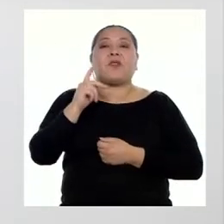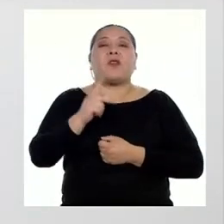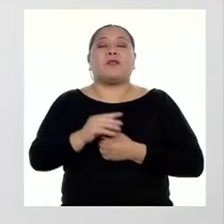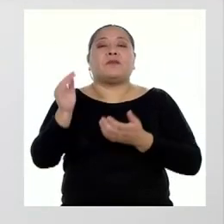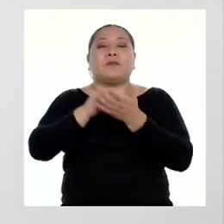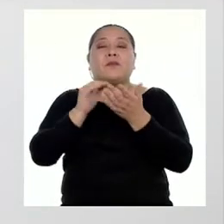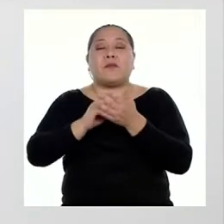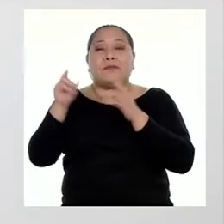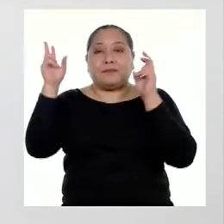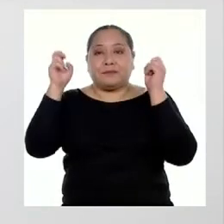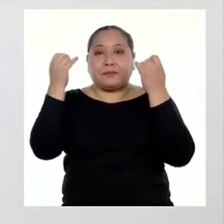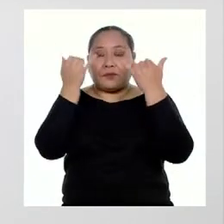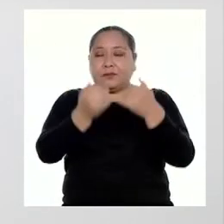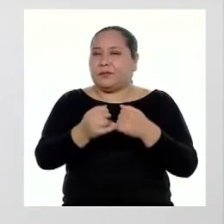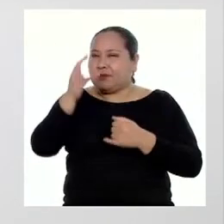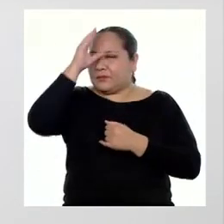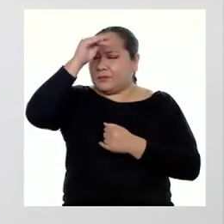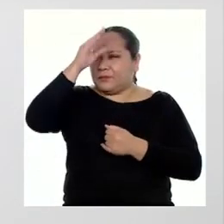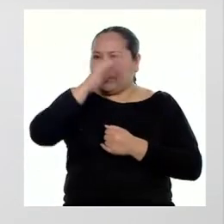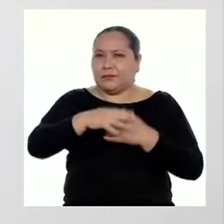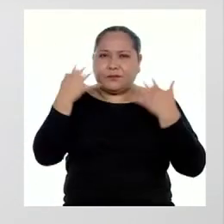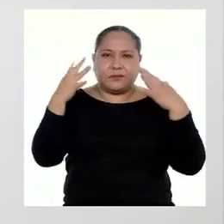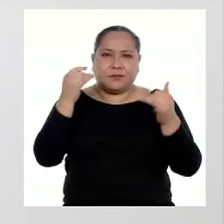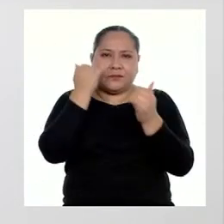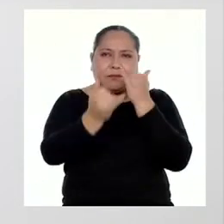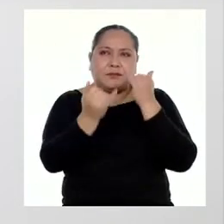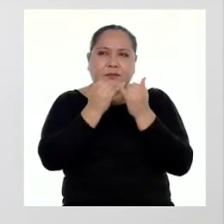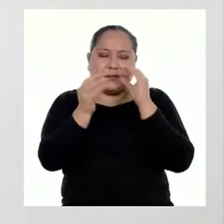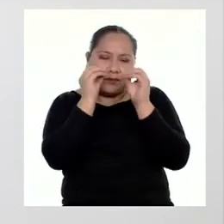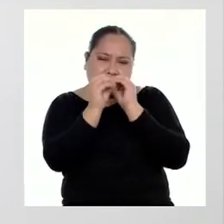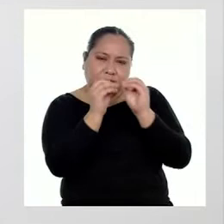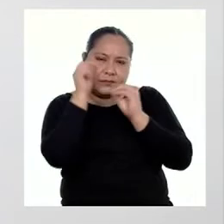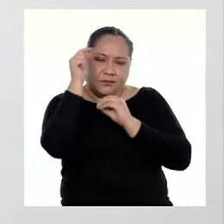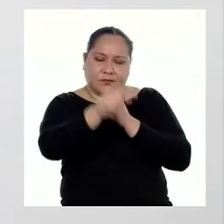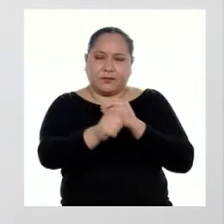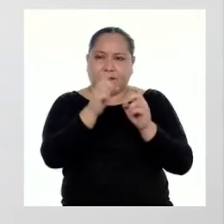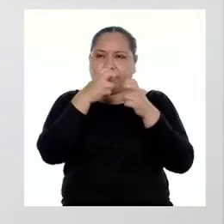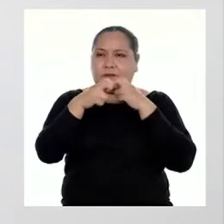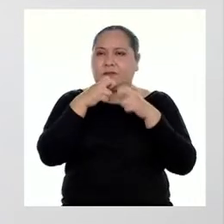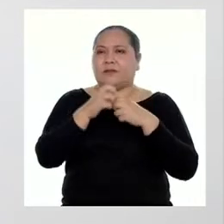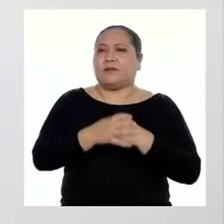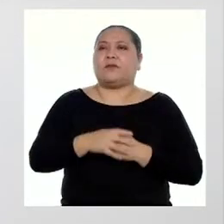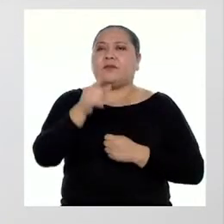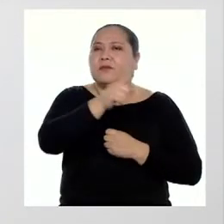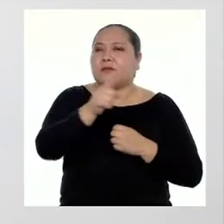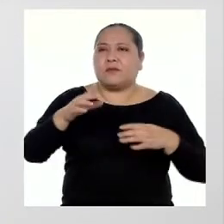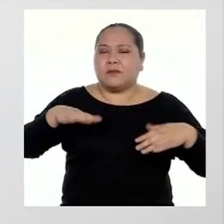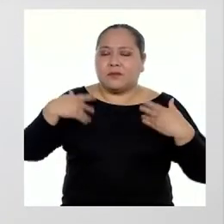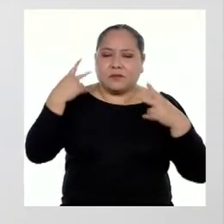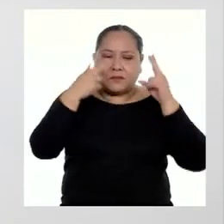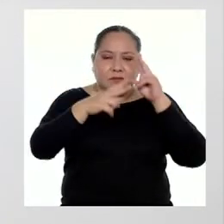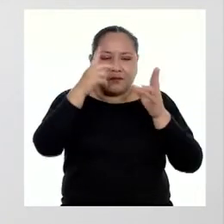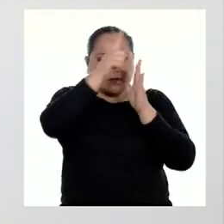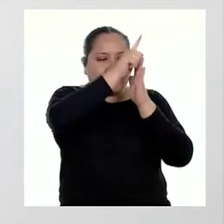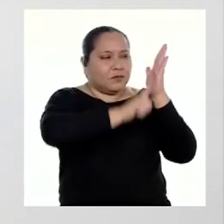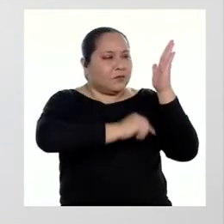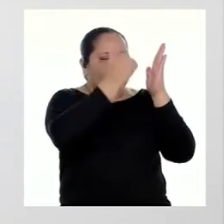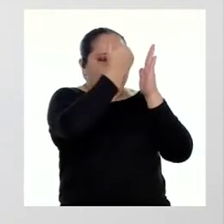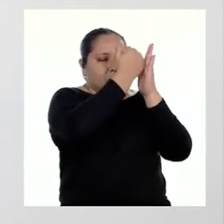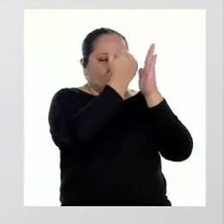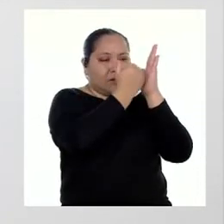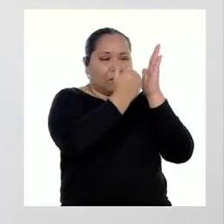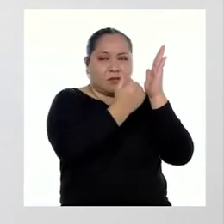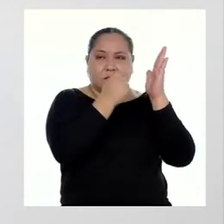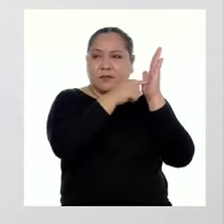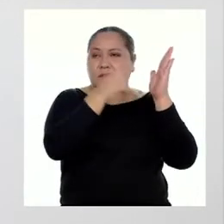tema de hoy, chicas y chicos, ahora que terminamos de resolver esta situación, pueden revisar su lista de criterios